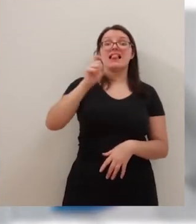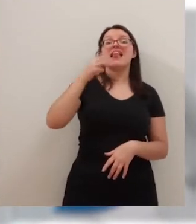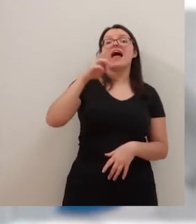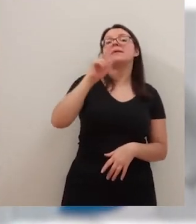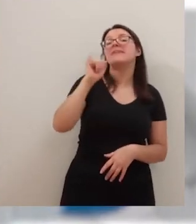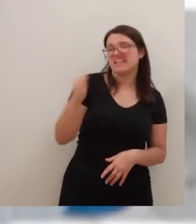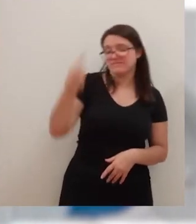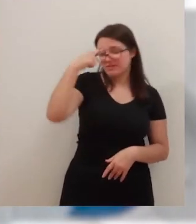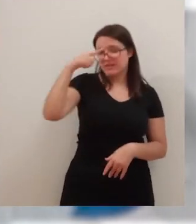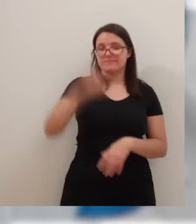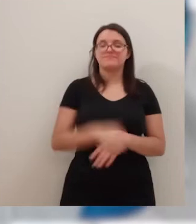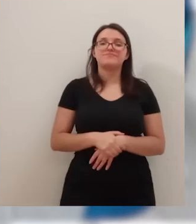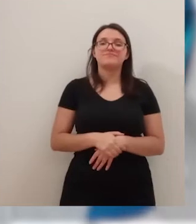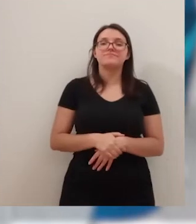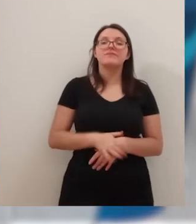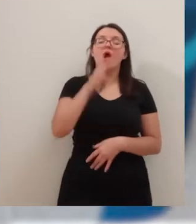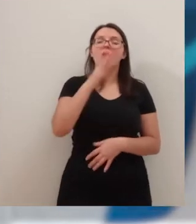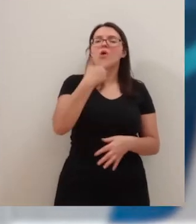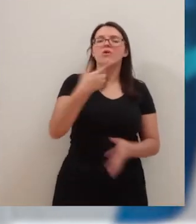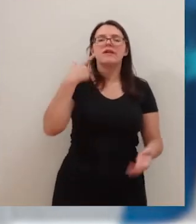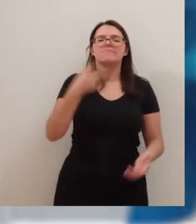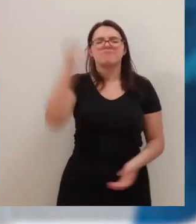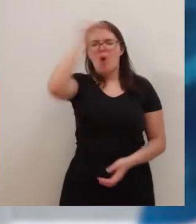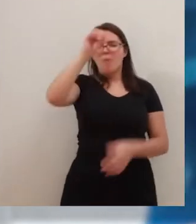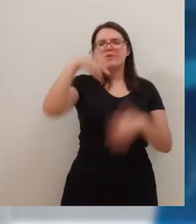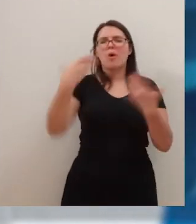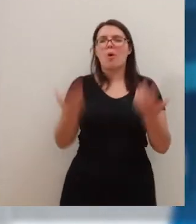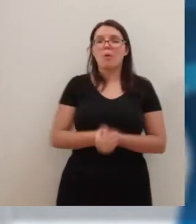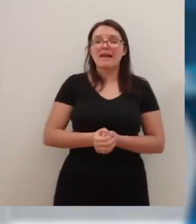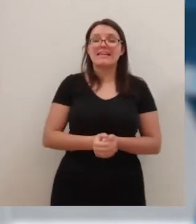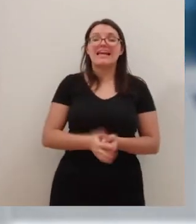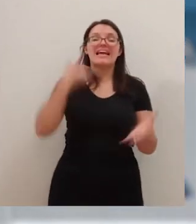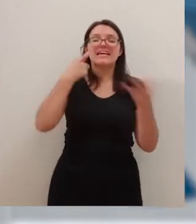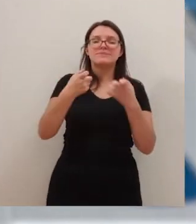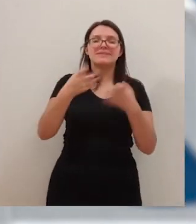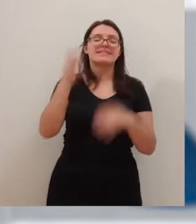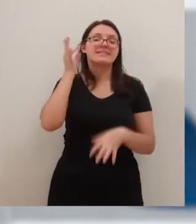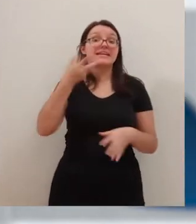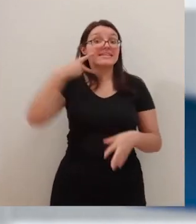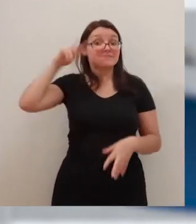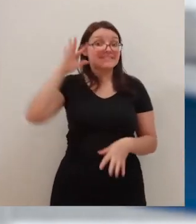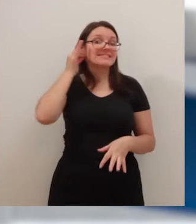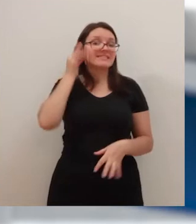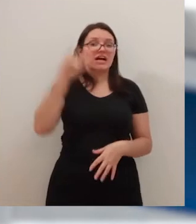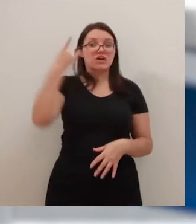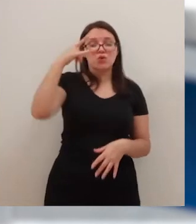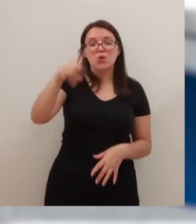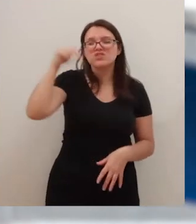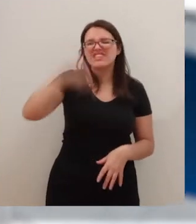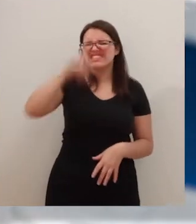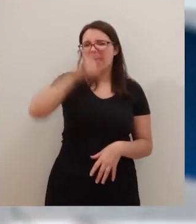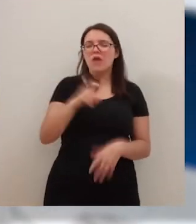Y ahora vamos a conocer cuál es la opinión que le merece a Isabel Vilumbrales, la experta de toros de esta casa, los carteles